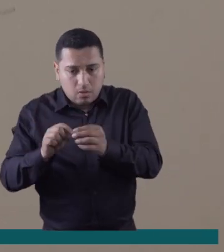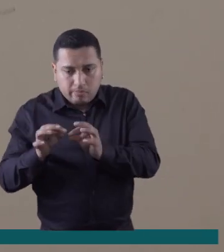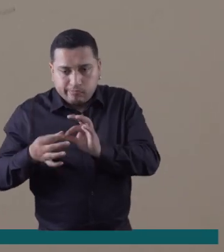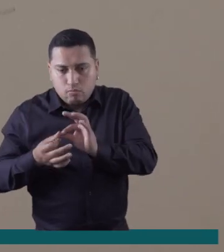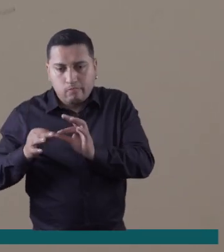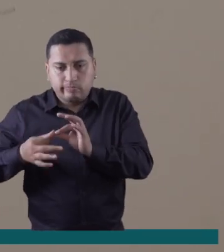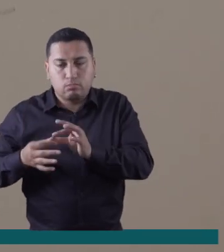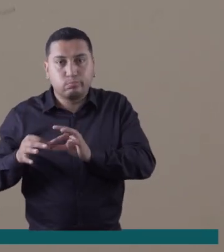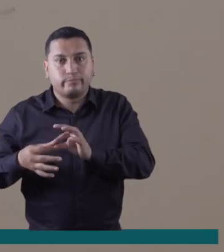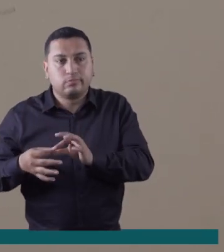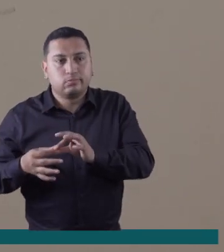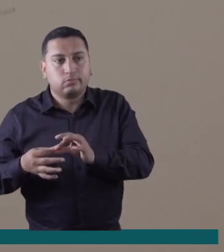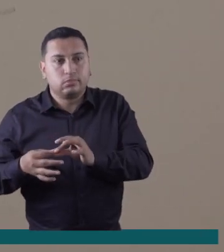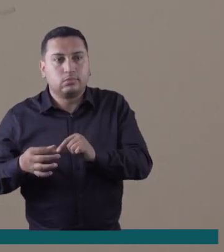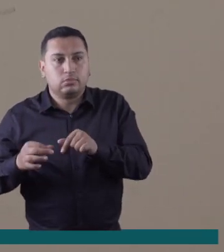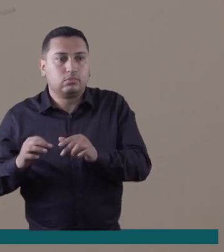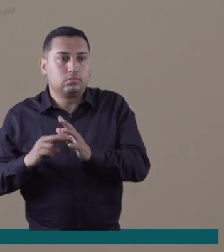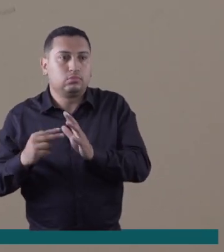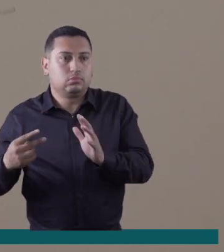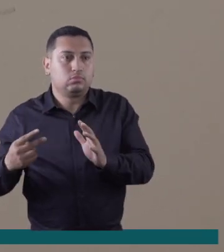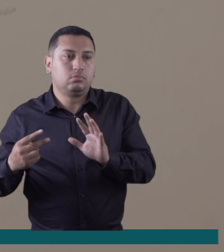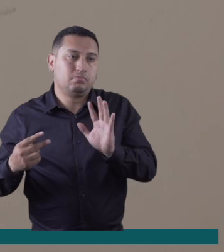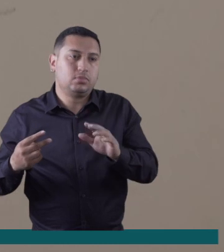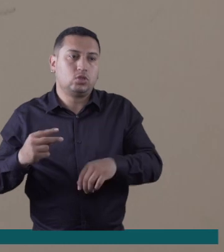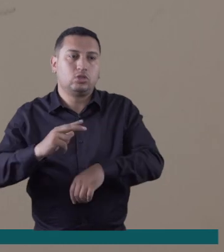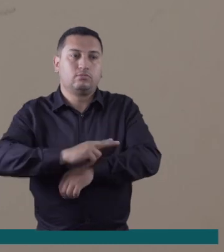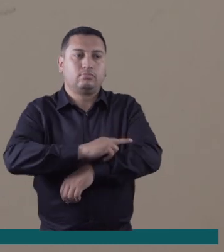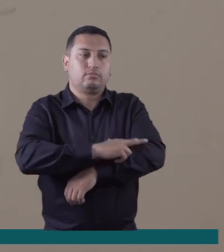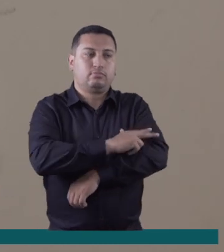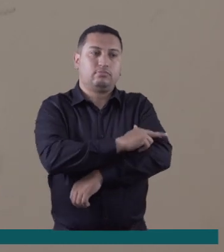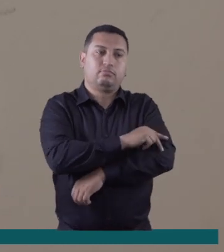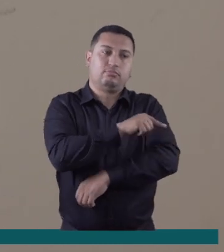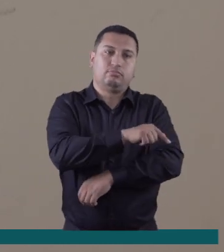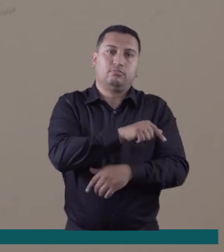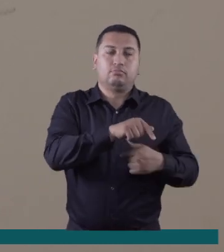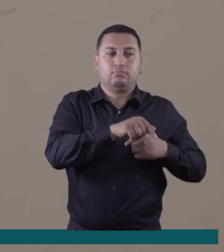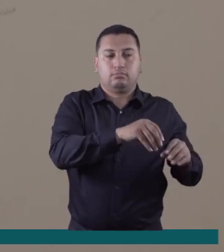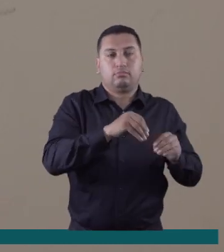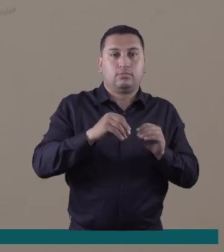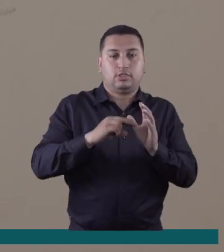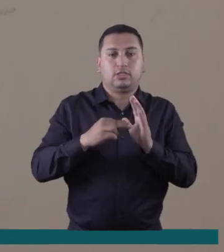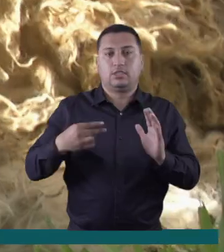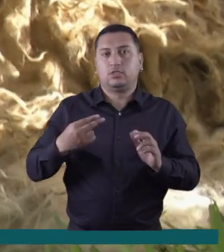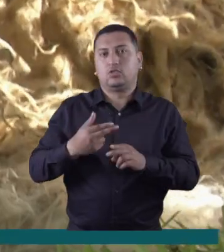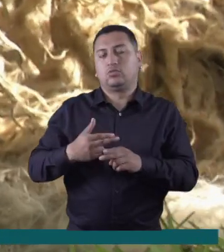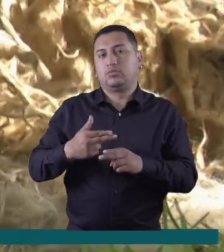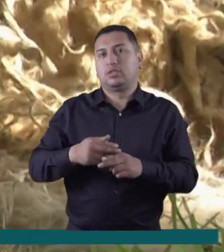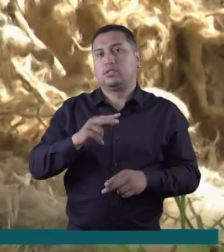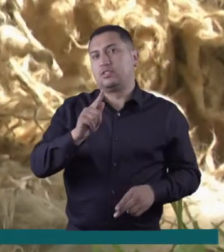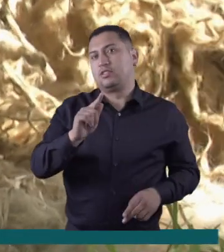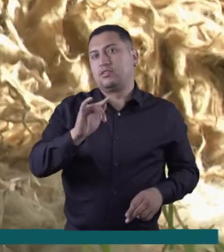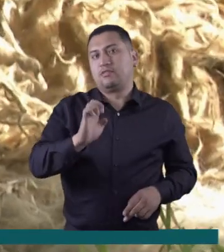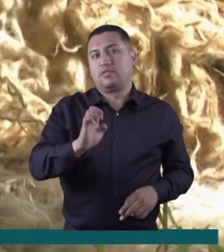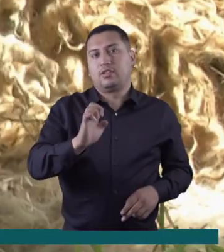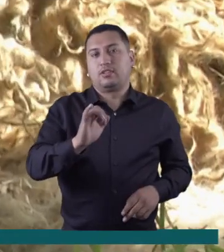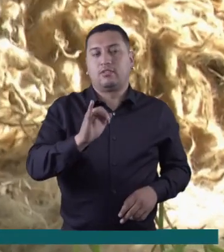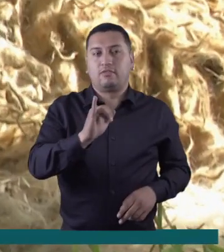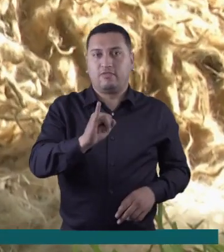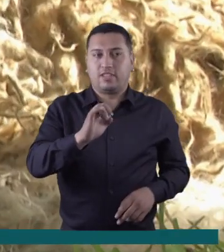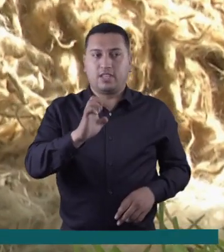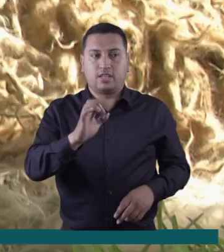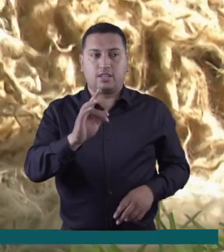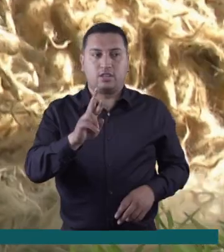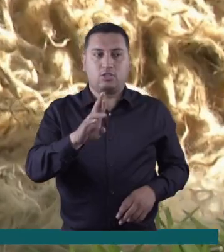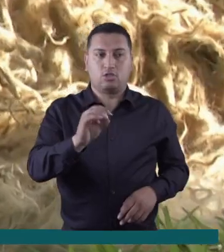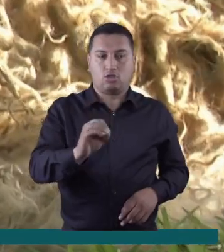humano, inclusive se puede. Y pues yo me especialicé en la lana de oveja. La técnica que utiliza Marixa se llama